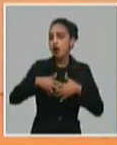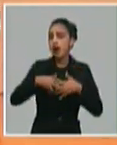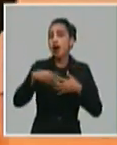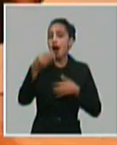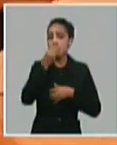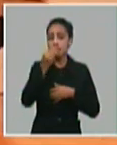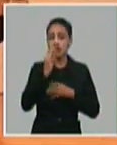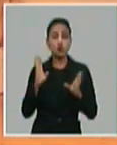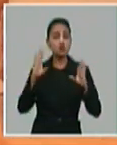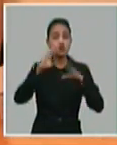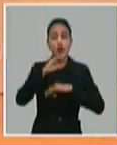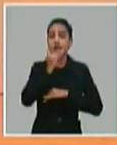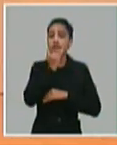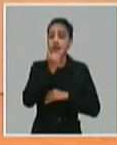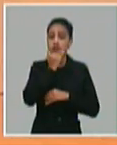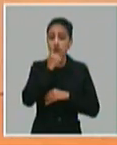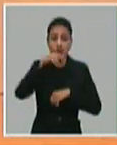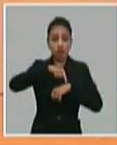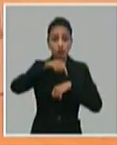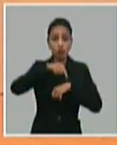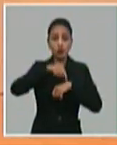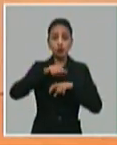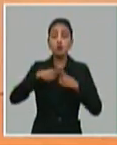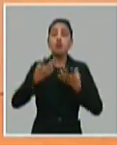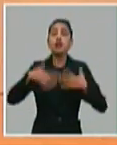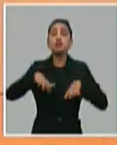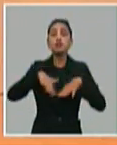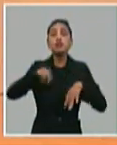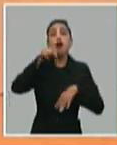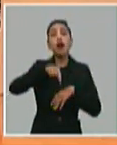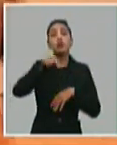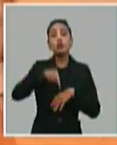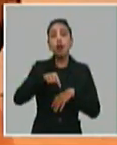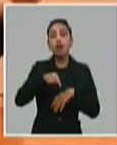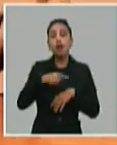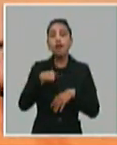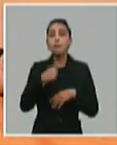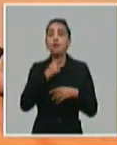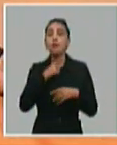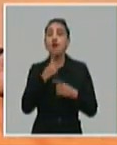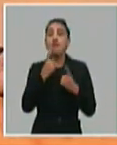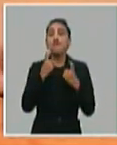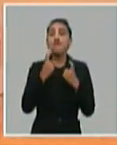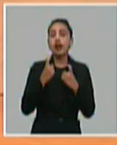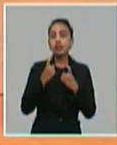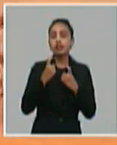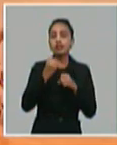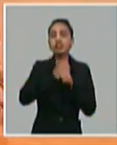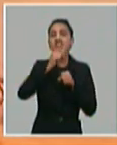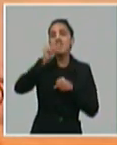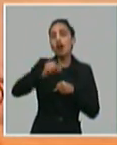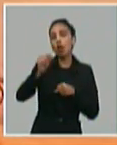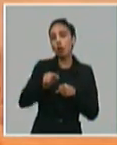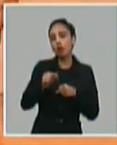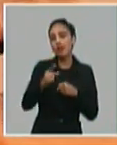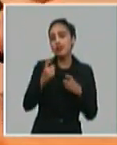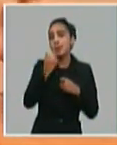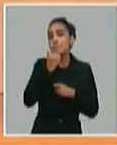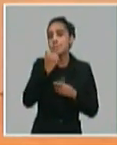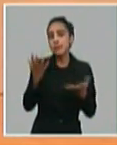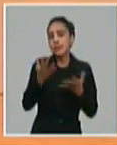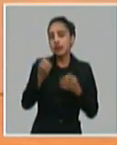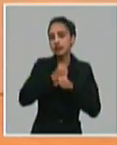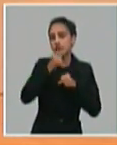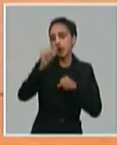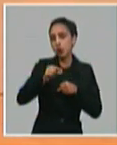donde no tiene una afectación en estos momentos por la situación actual y que falte persona para trabajar allí y que por otra